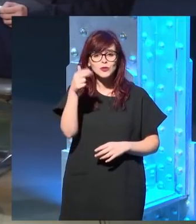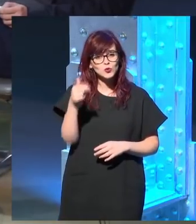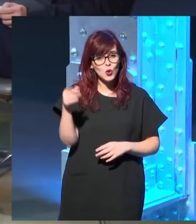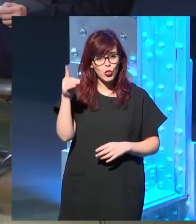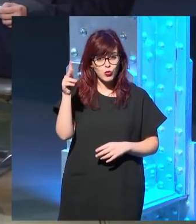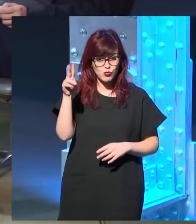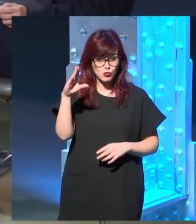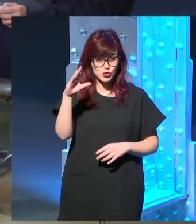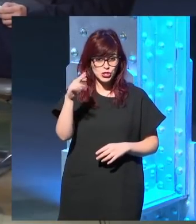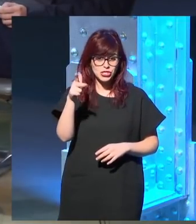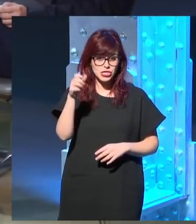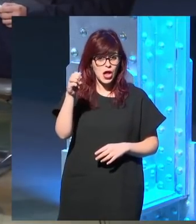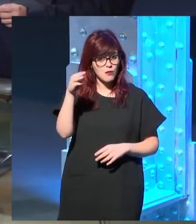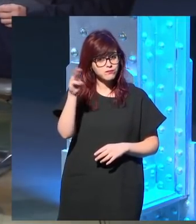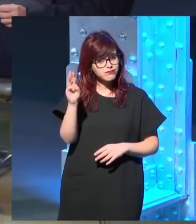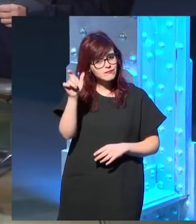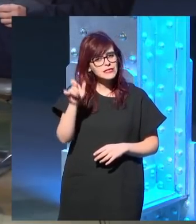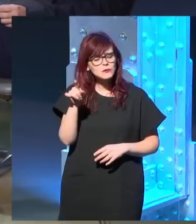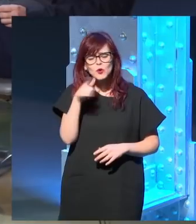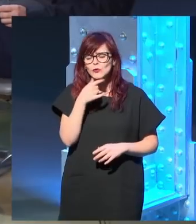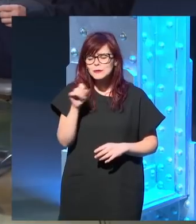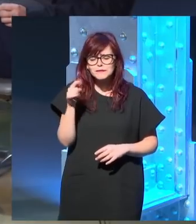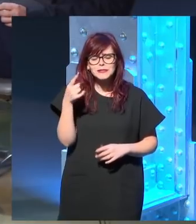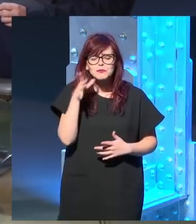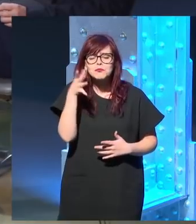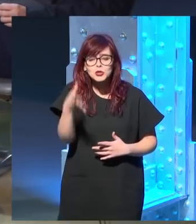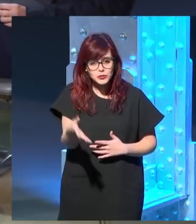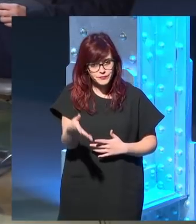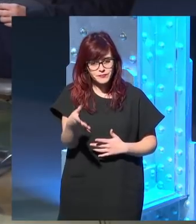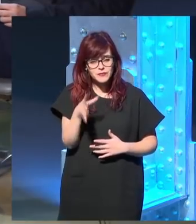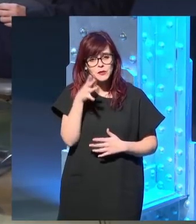el hecho de alguien que crea toda una obra,